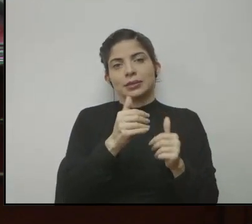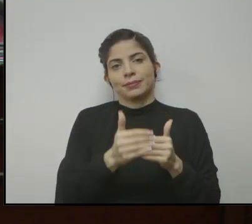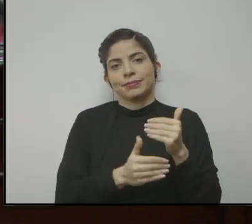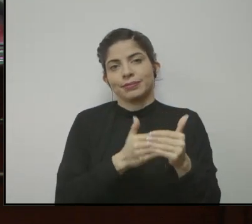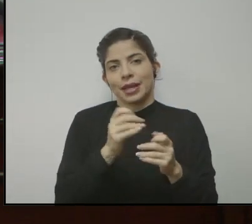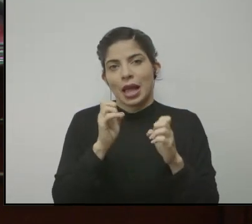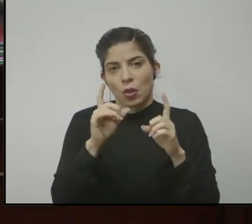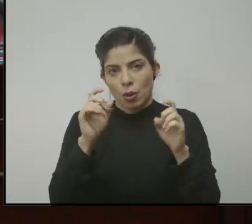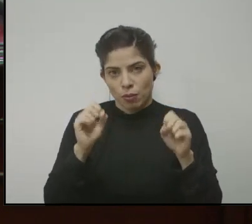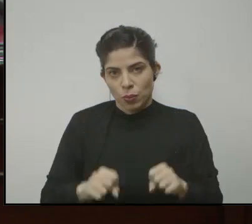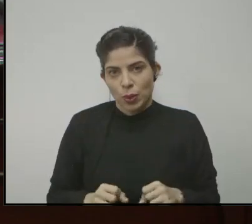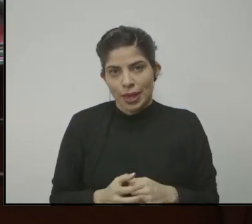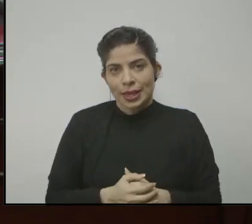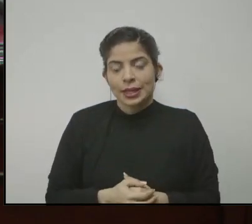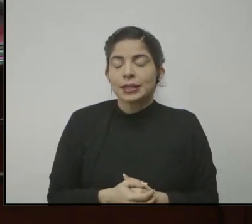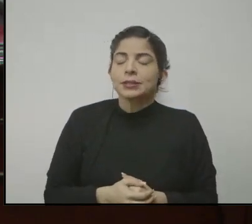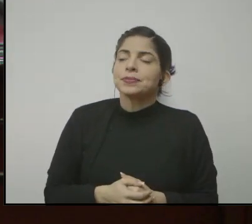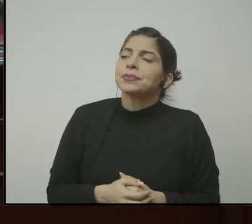educativo.